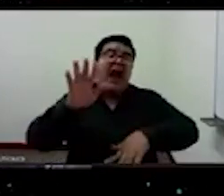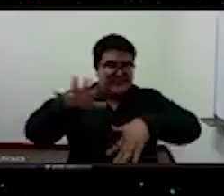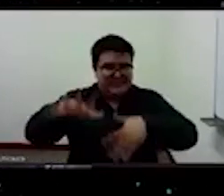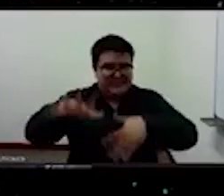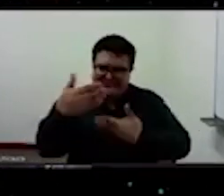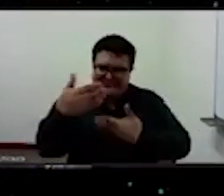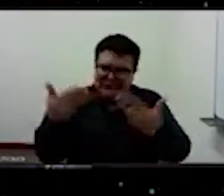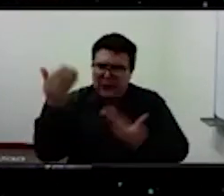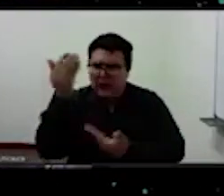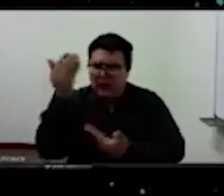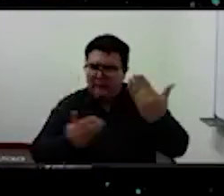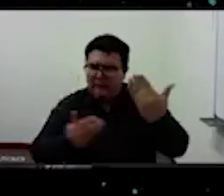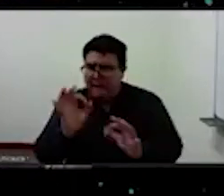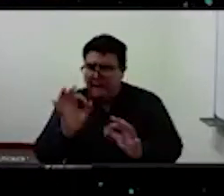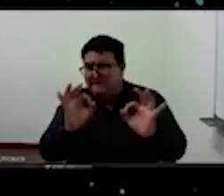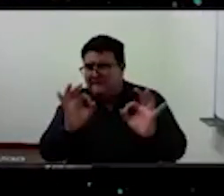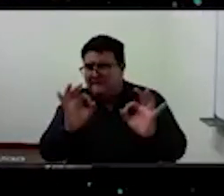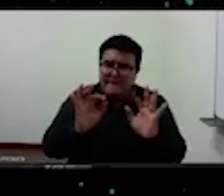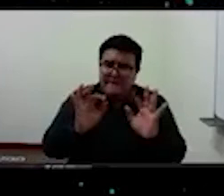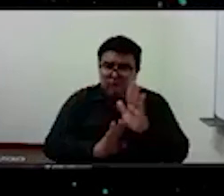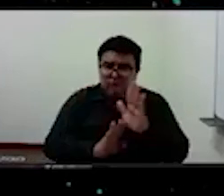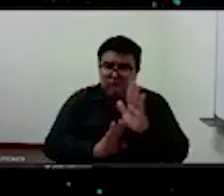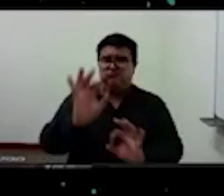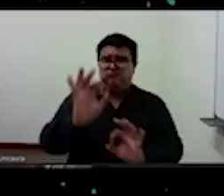intento de